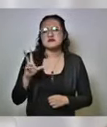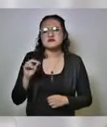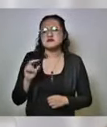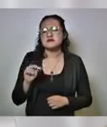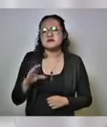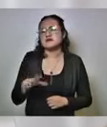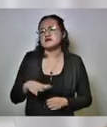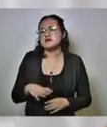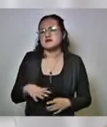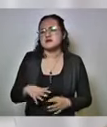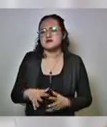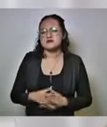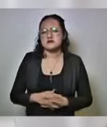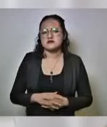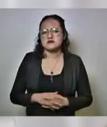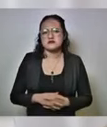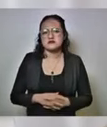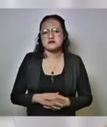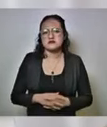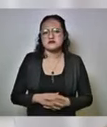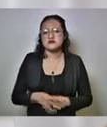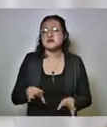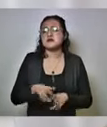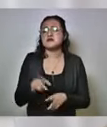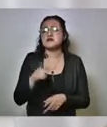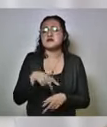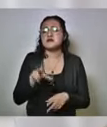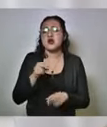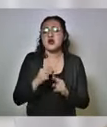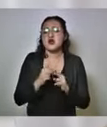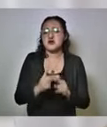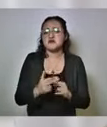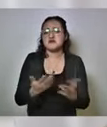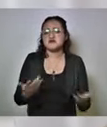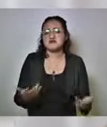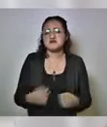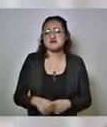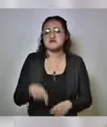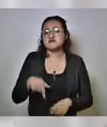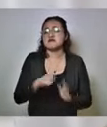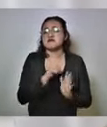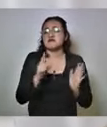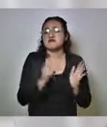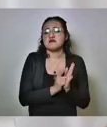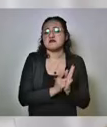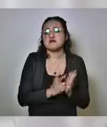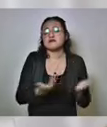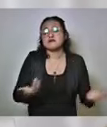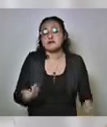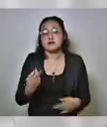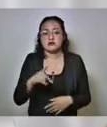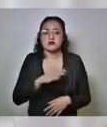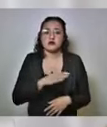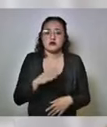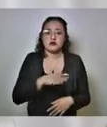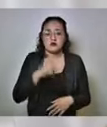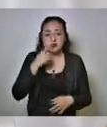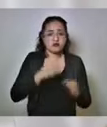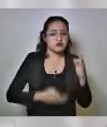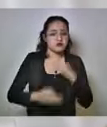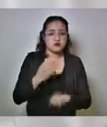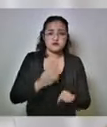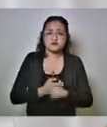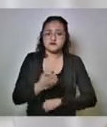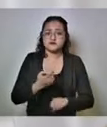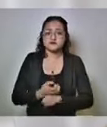forma de hacerlos cumplir este decreto, pero de entrada es para todo el